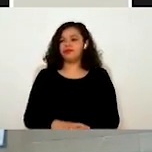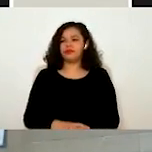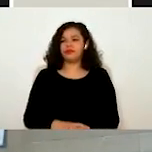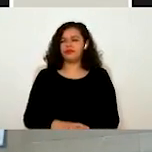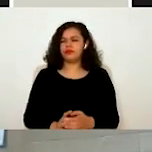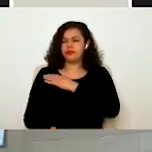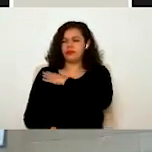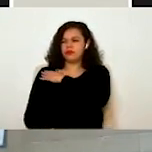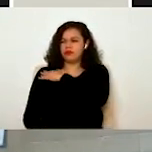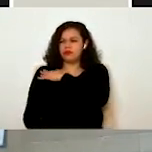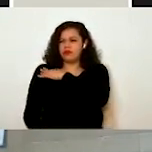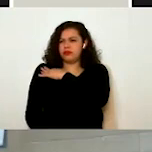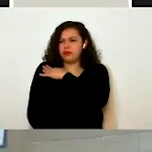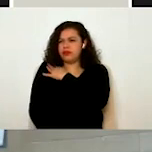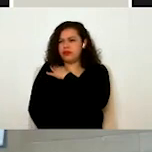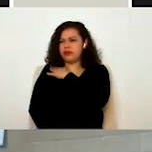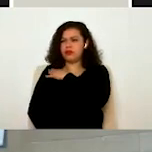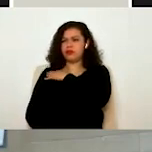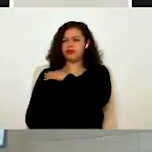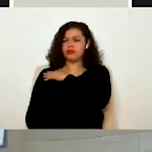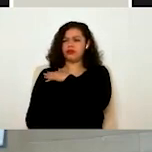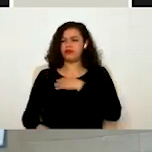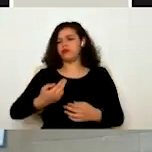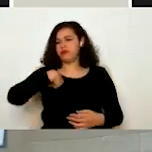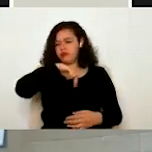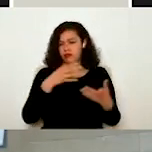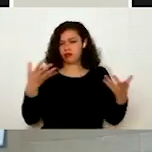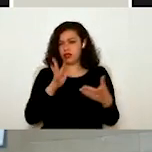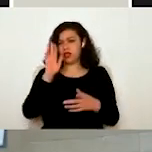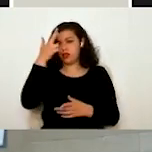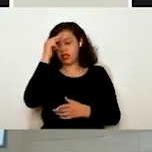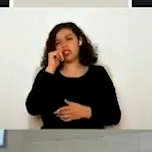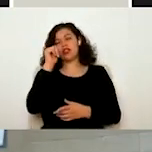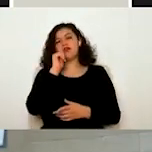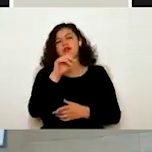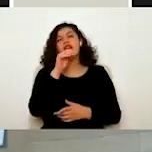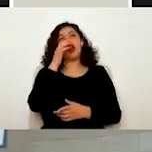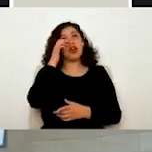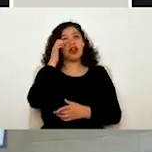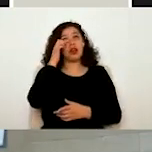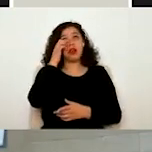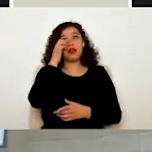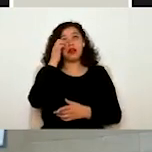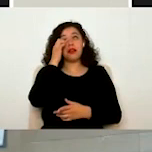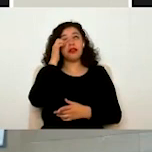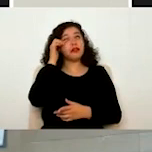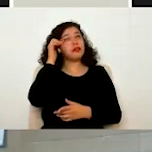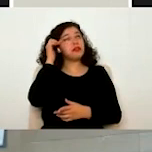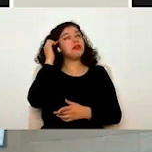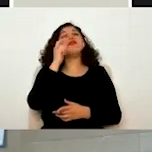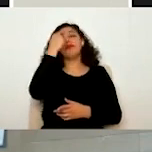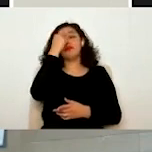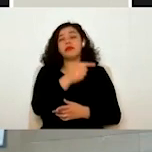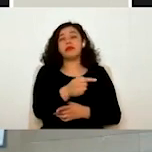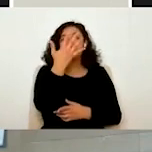entonces a hacerlo, pero recuerden siempre que ustedes tienen a su disposición el buzón. Vamos a ver la solicitud de la 5596.